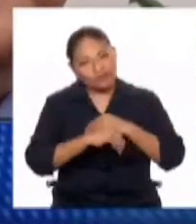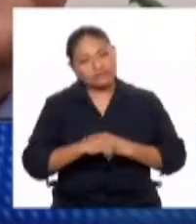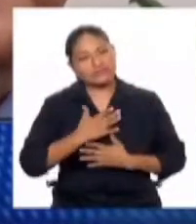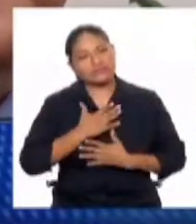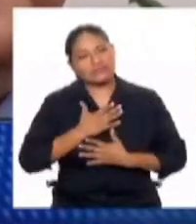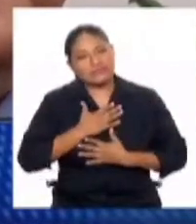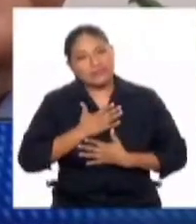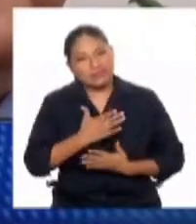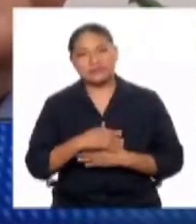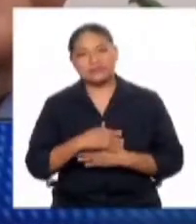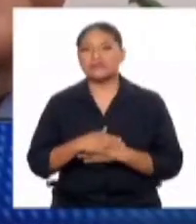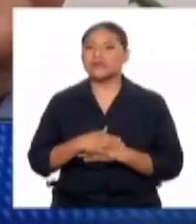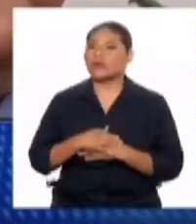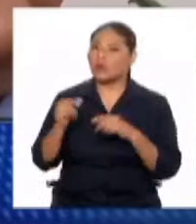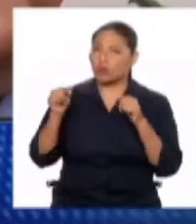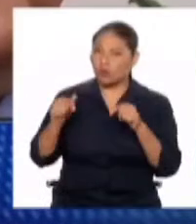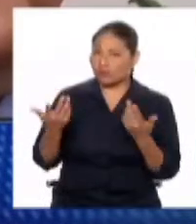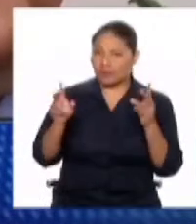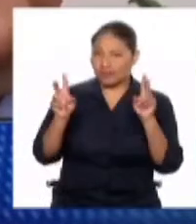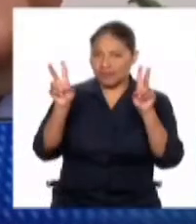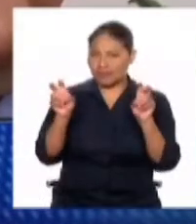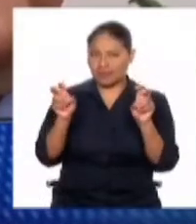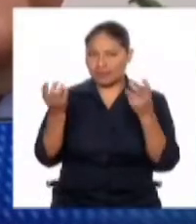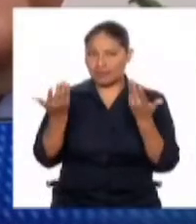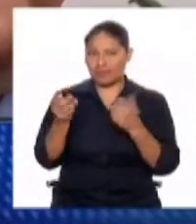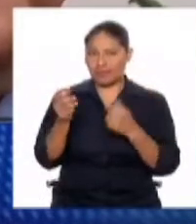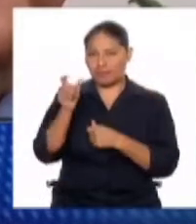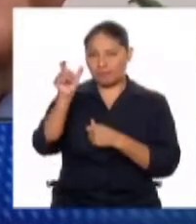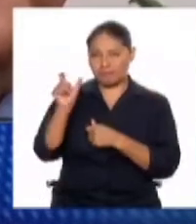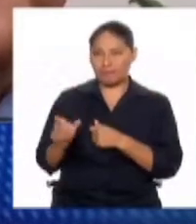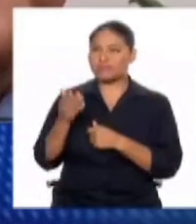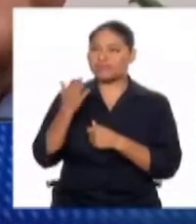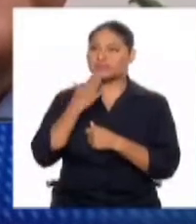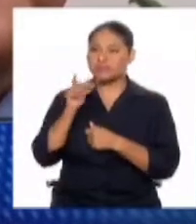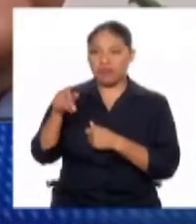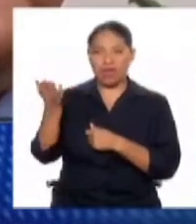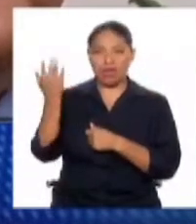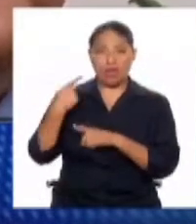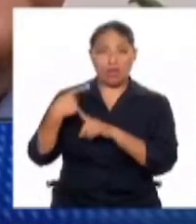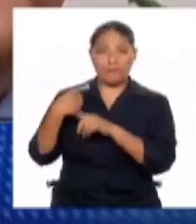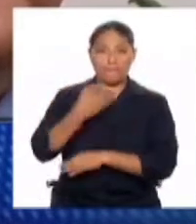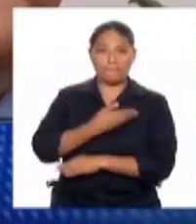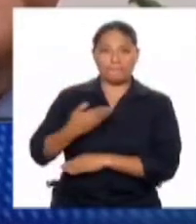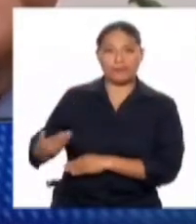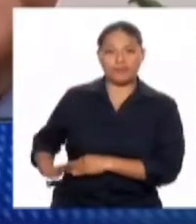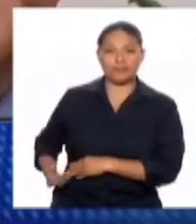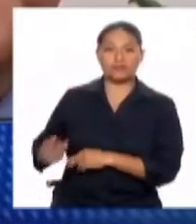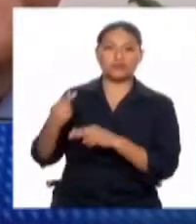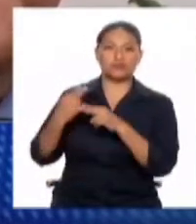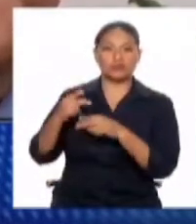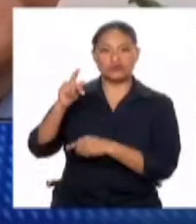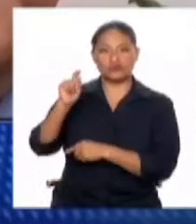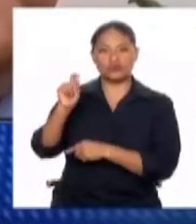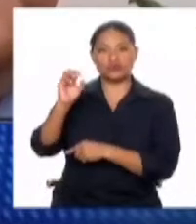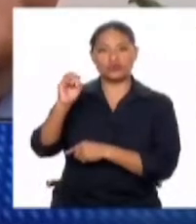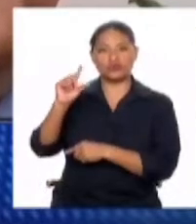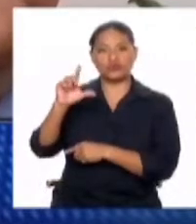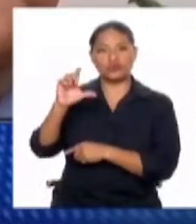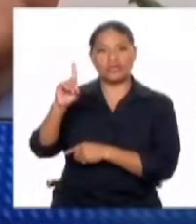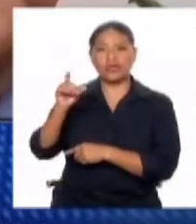Concretamente queremos entender un poco la situación del expresidente Toledo. Este proceso que ya evidentemente va a empezar,